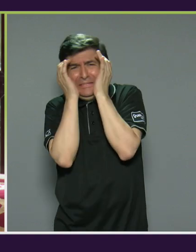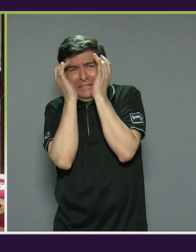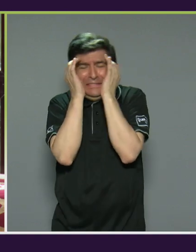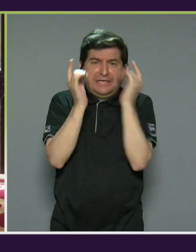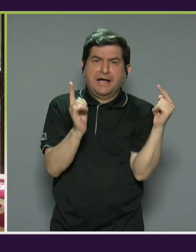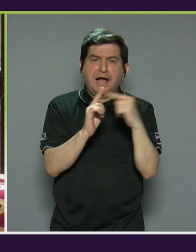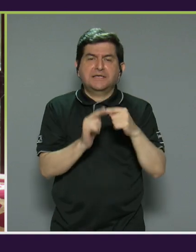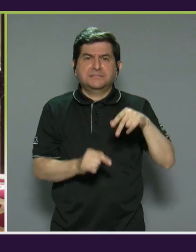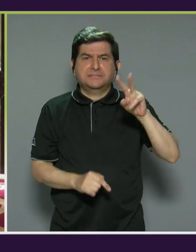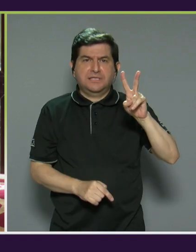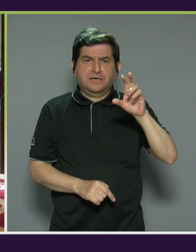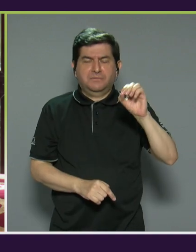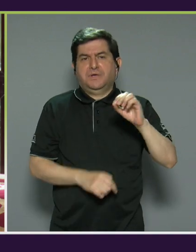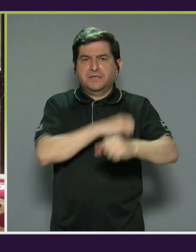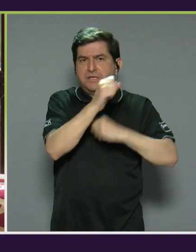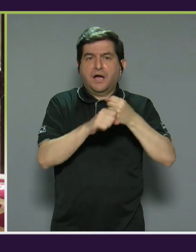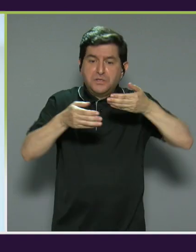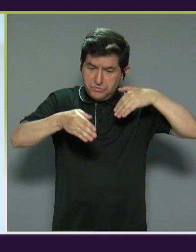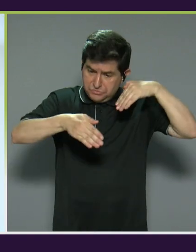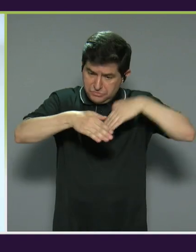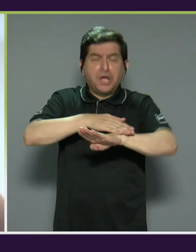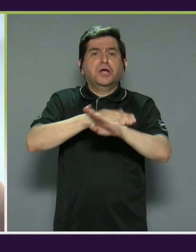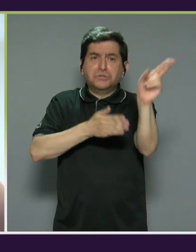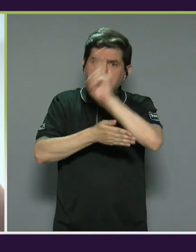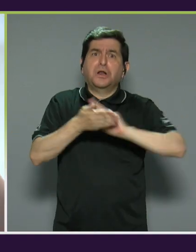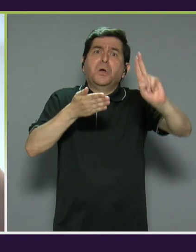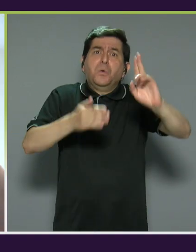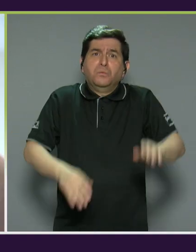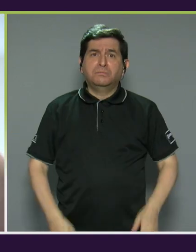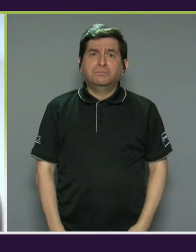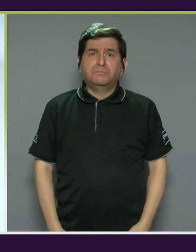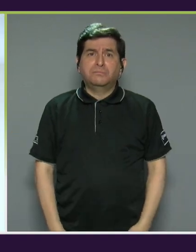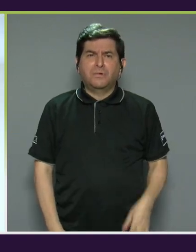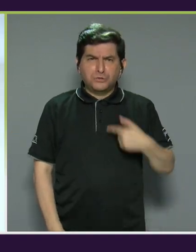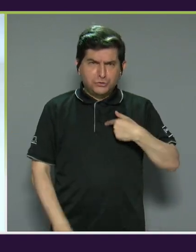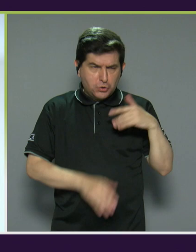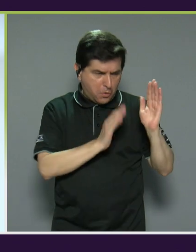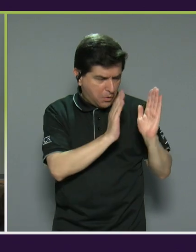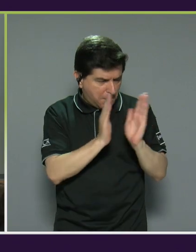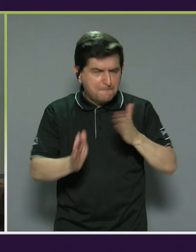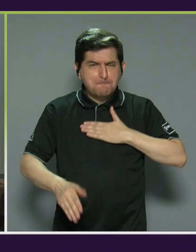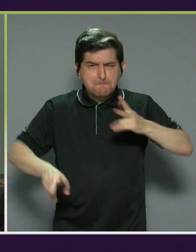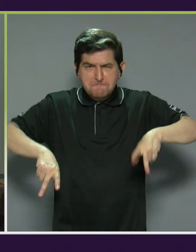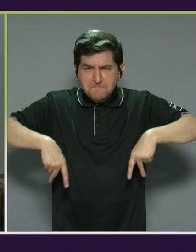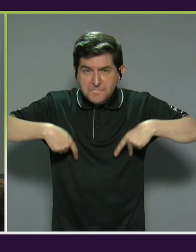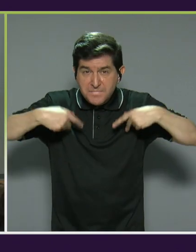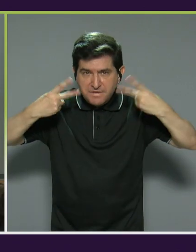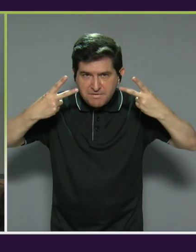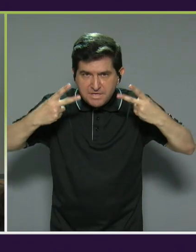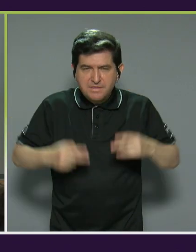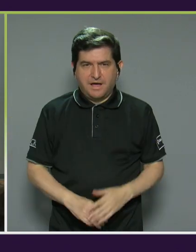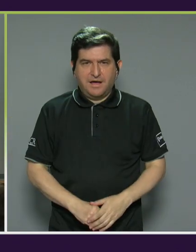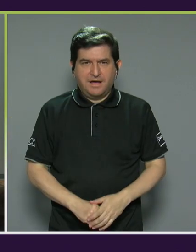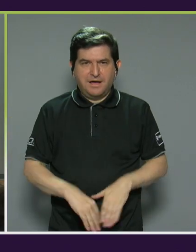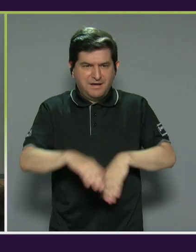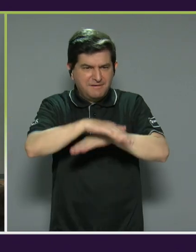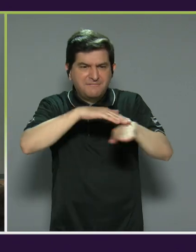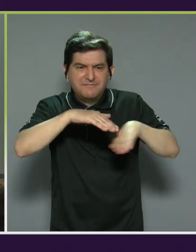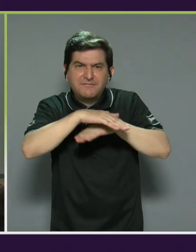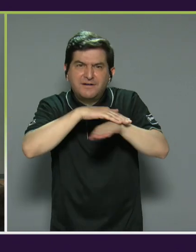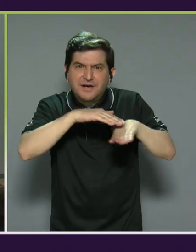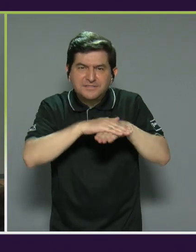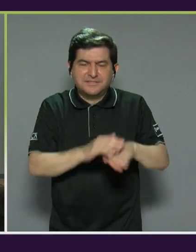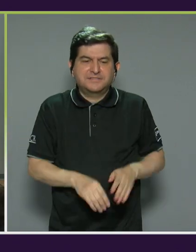hasta que a los veintipico entró a la universidad? ¿Verdad? Entonces, yo planifico mi vida en base a, digamos,